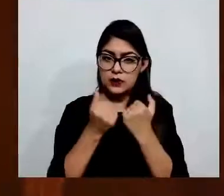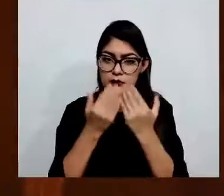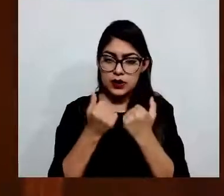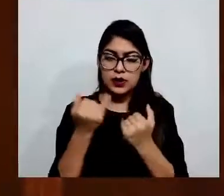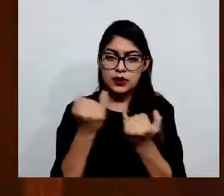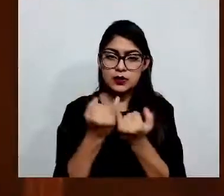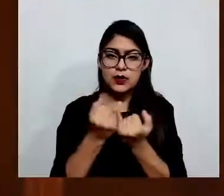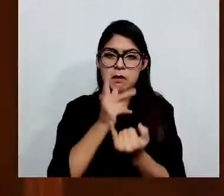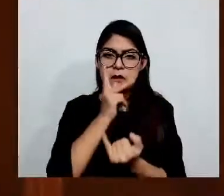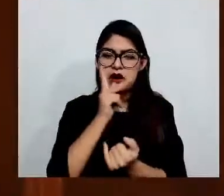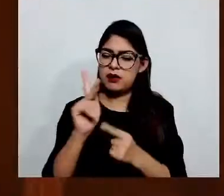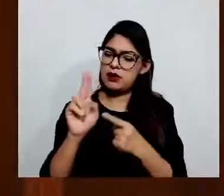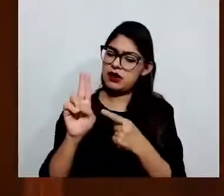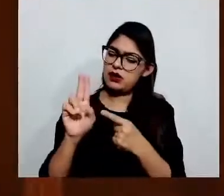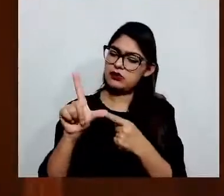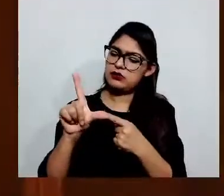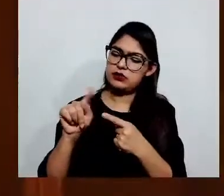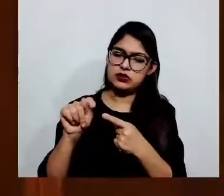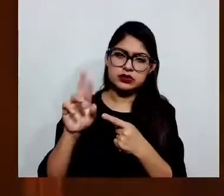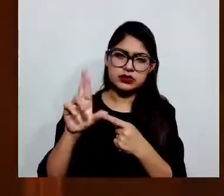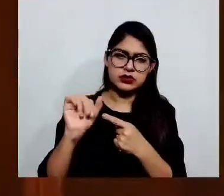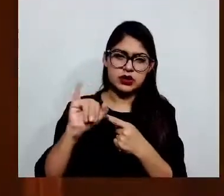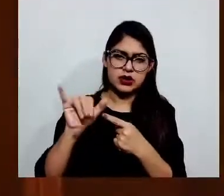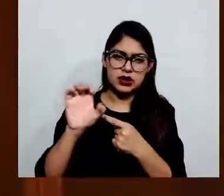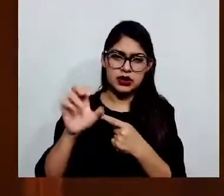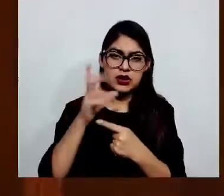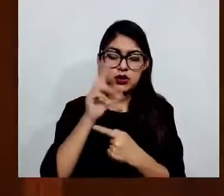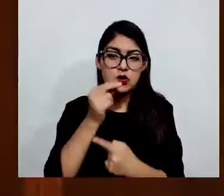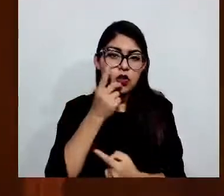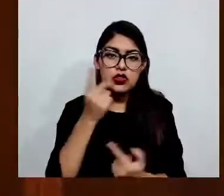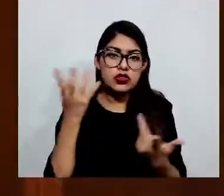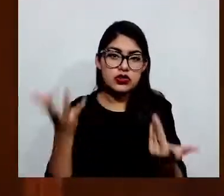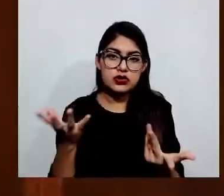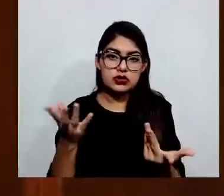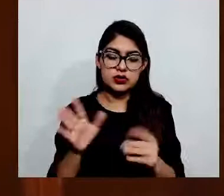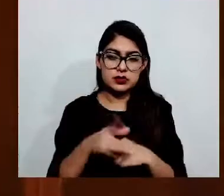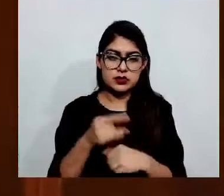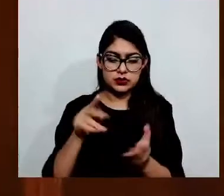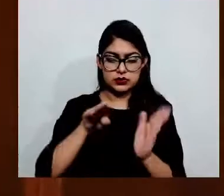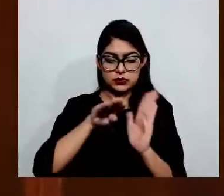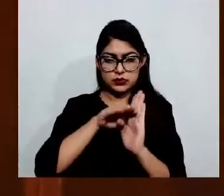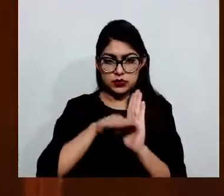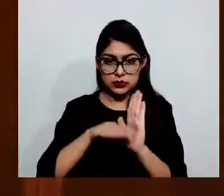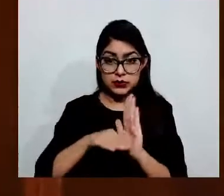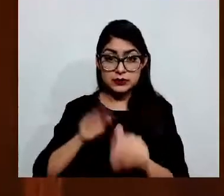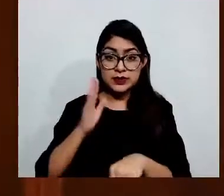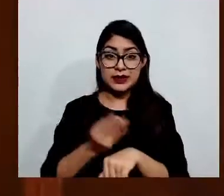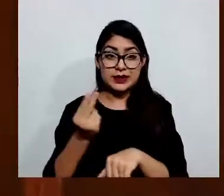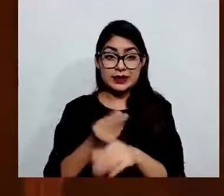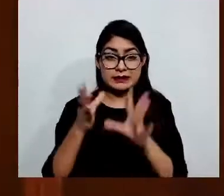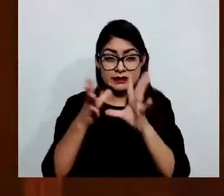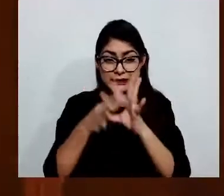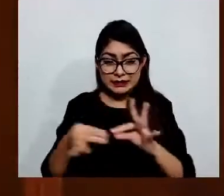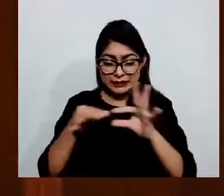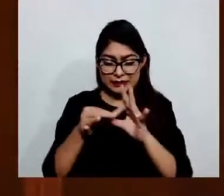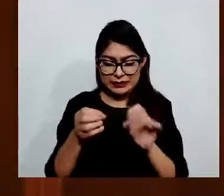penales deben estar descritas con exactitud y claridad como dicta la jurisprudencia.